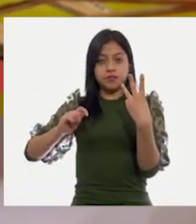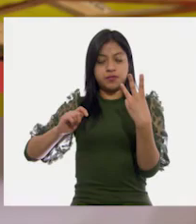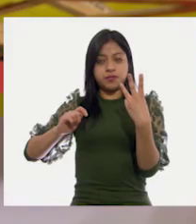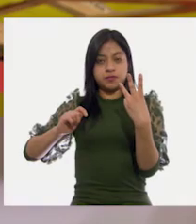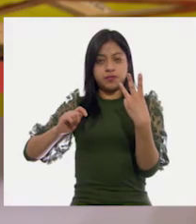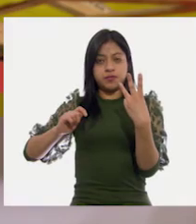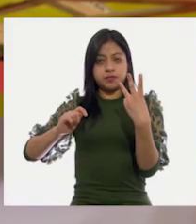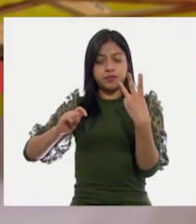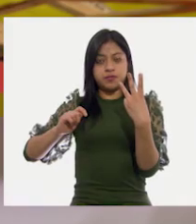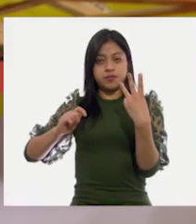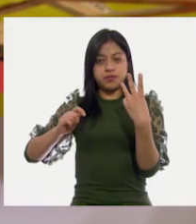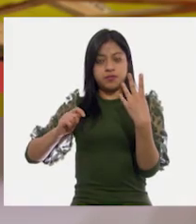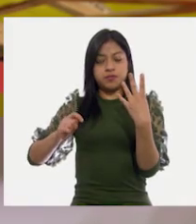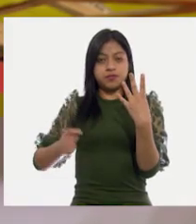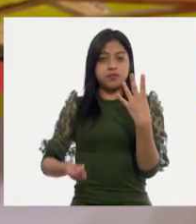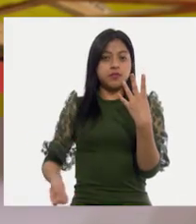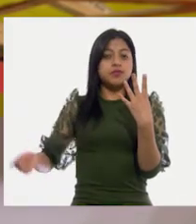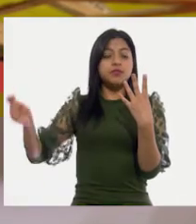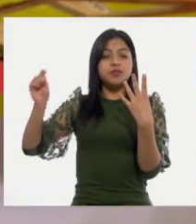Tres...